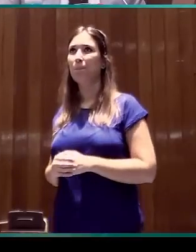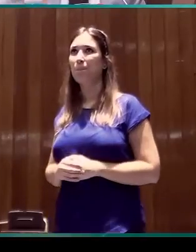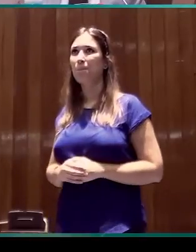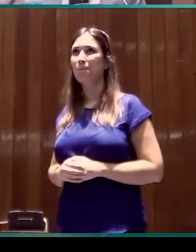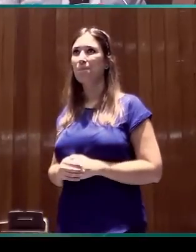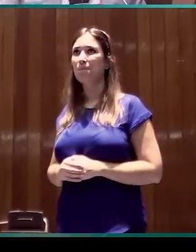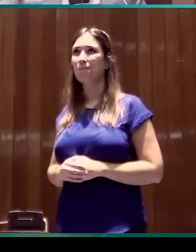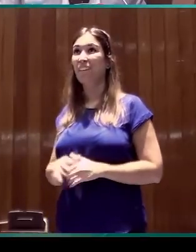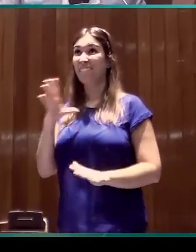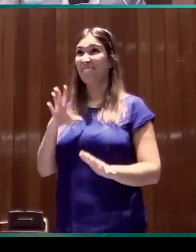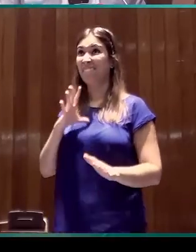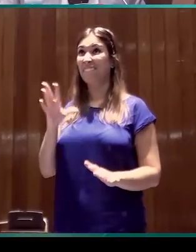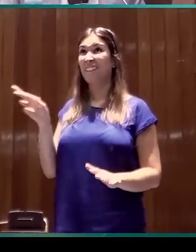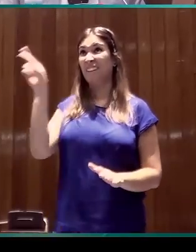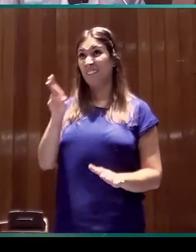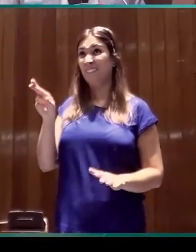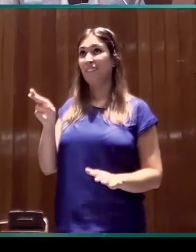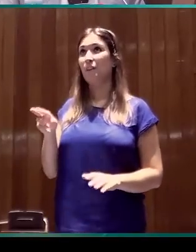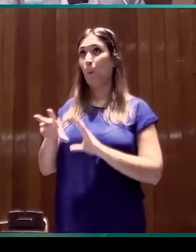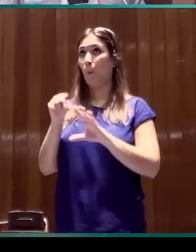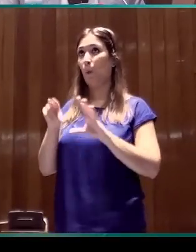Si pueden activar el vídeo, por favor.